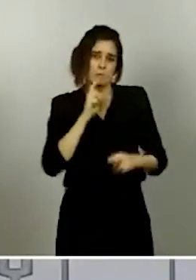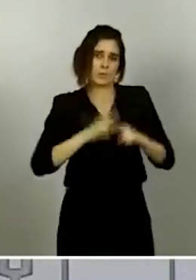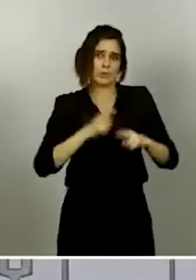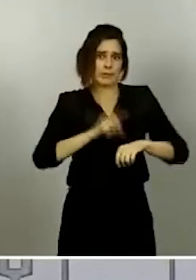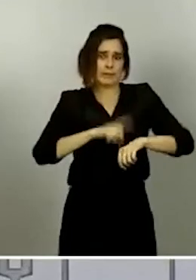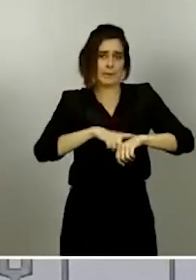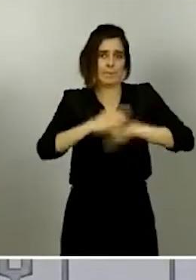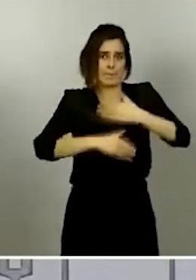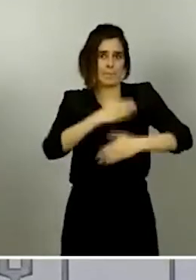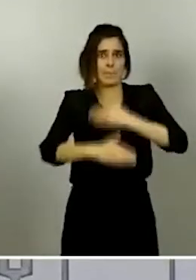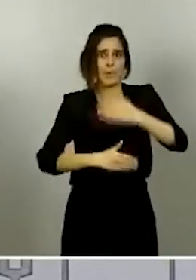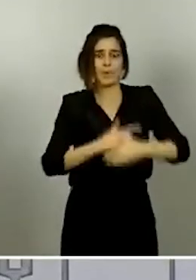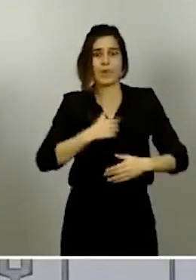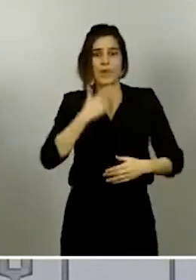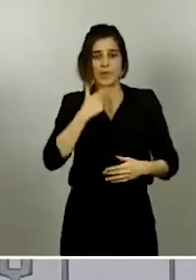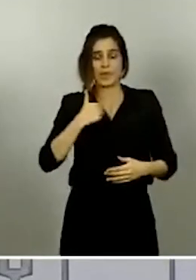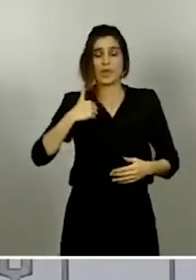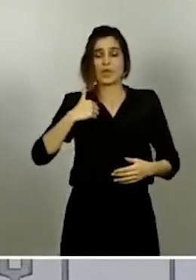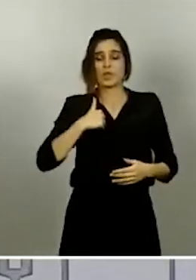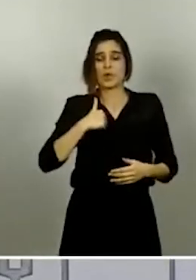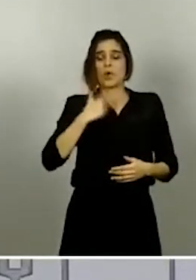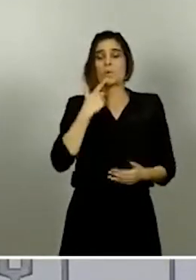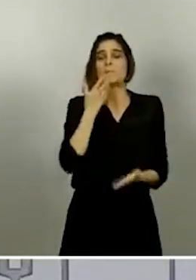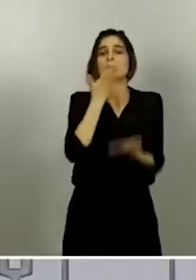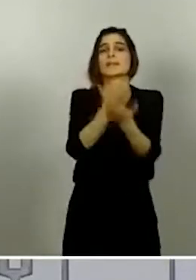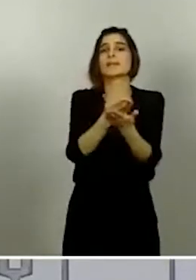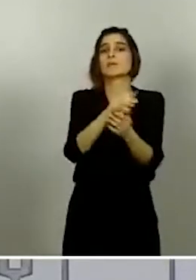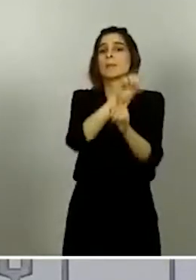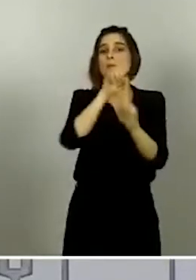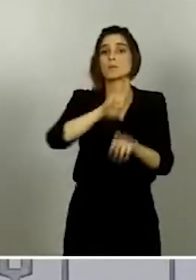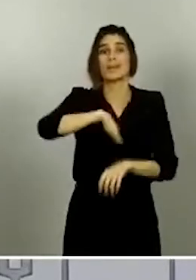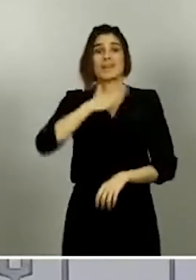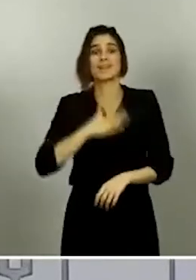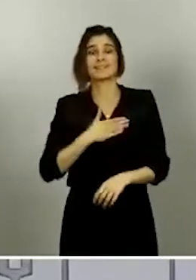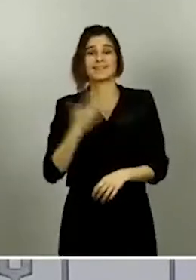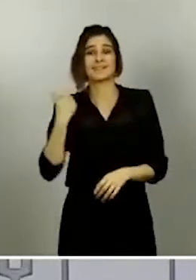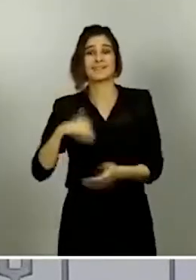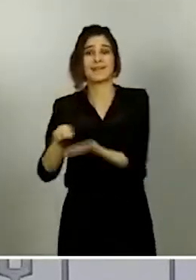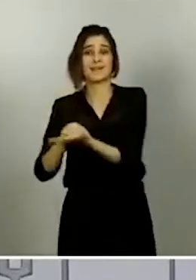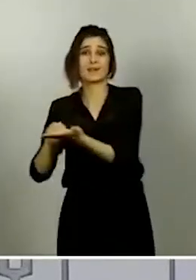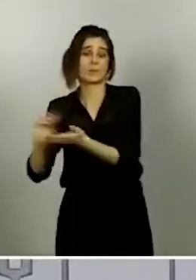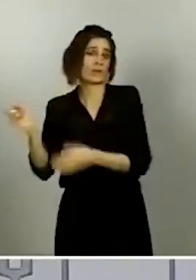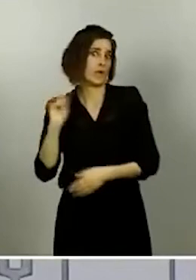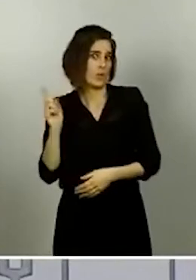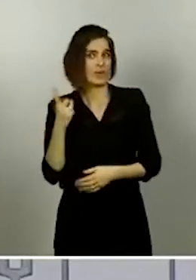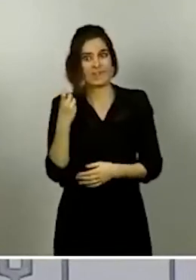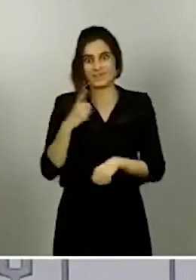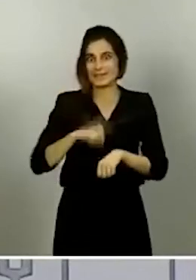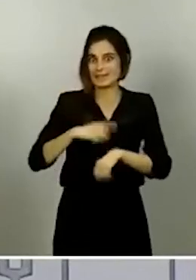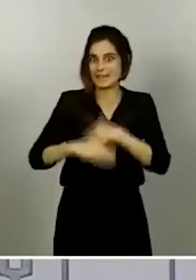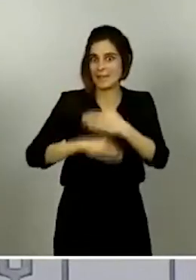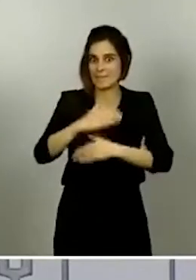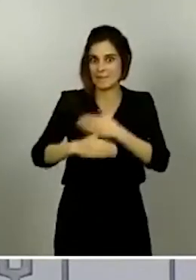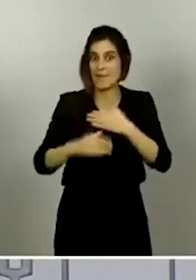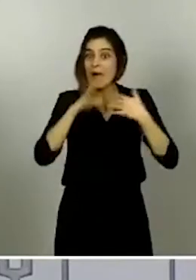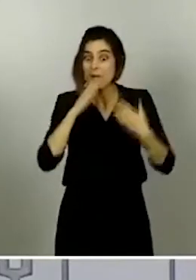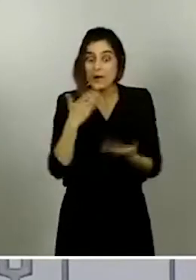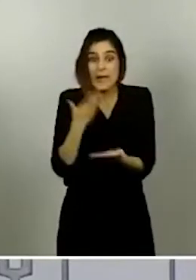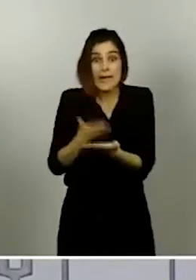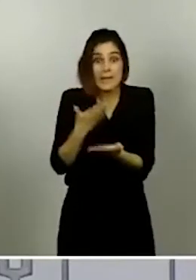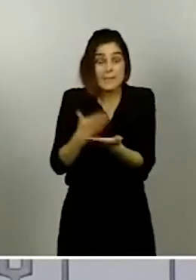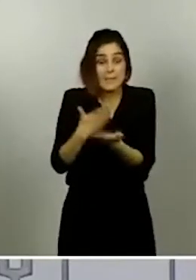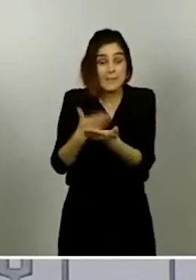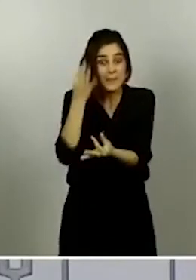no implica que el día 11 esté resuelta, se resuelve con tiempo. De hecho, casi toda la evidencia que estamos teniendo está